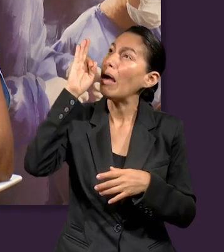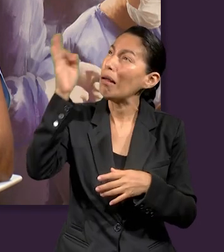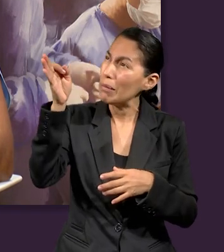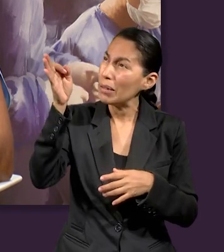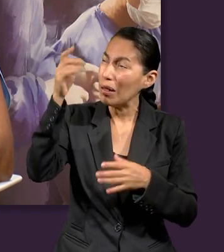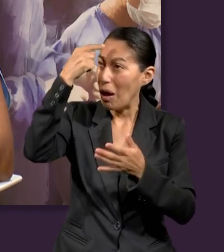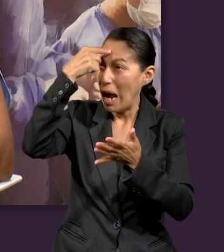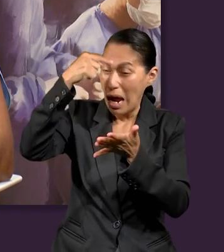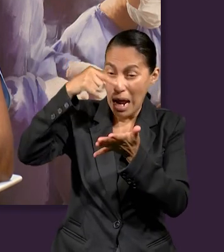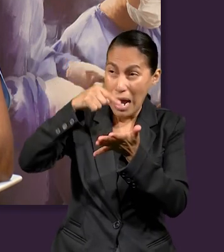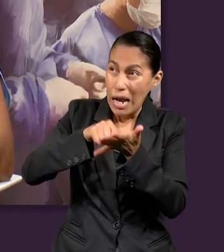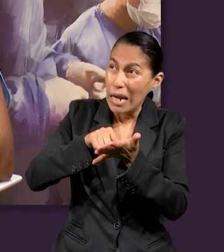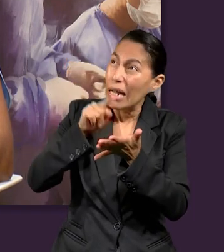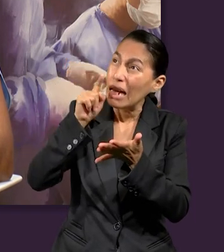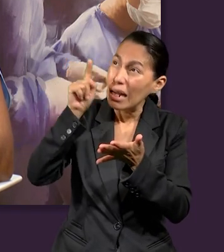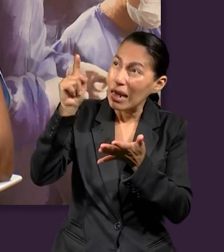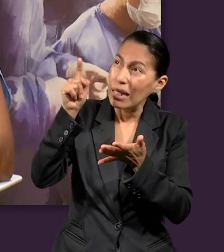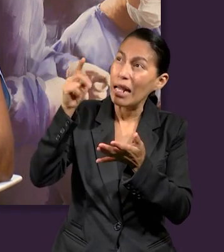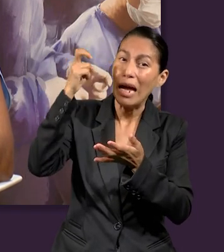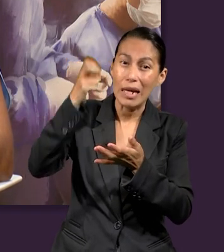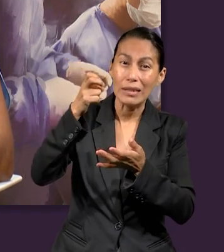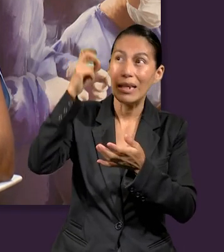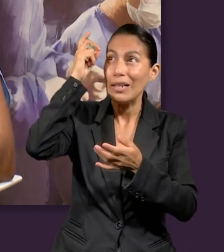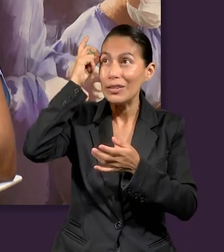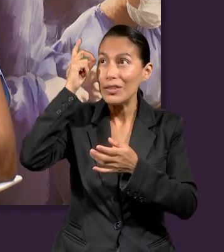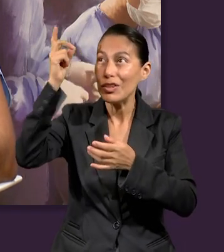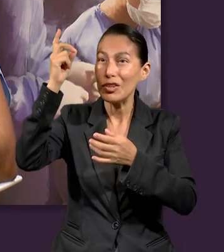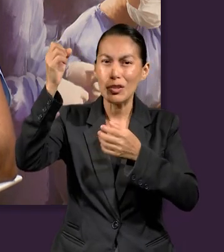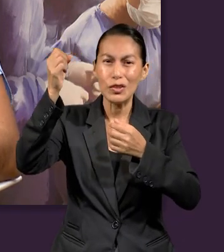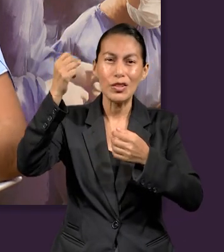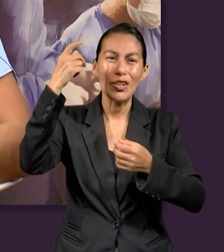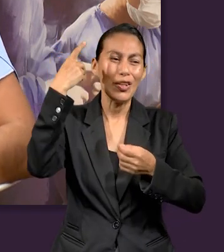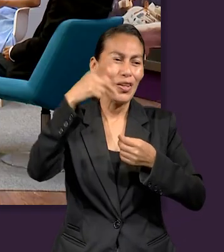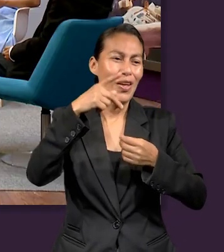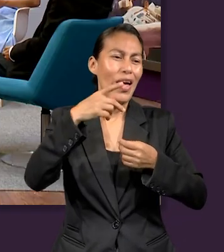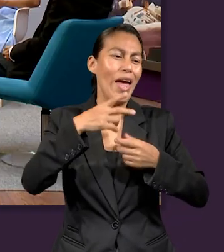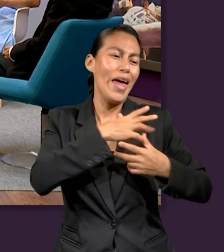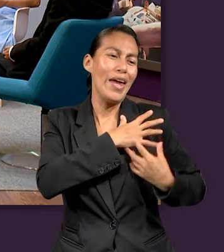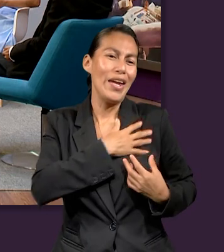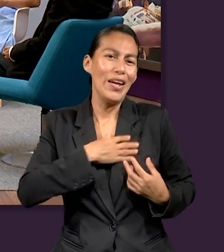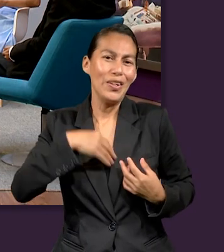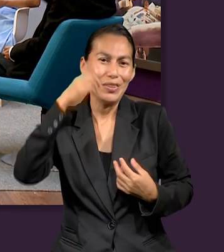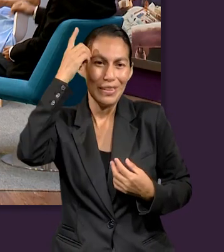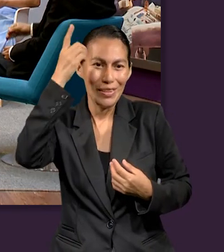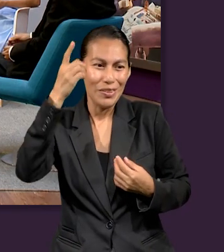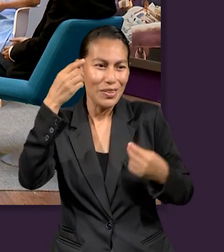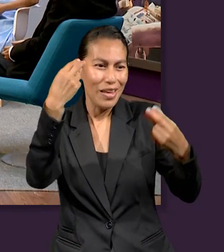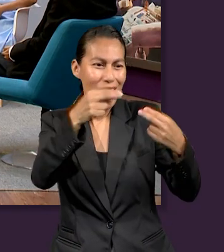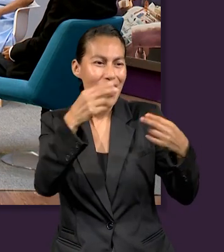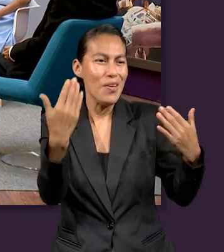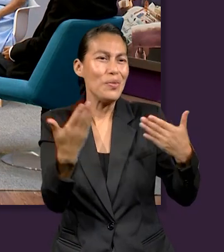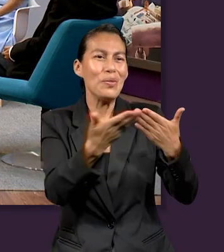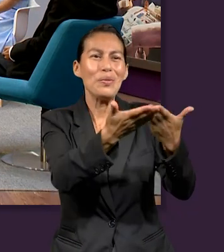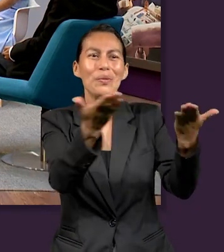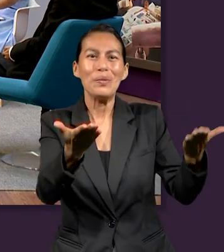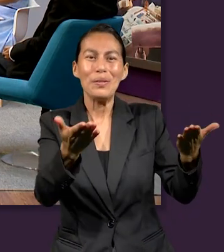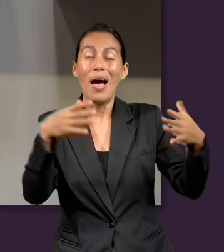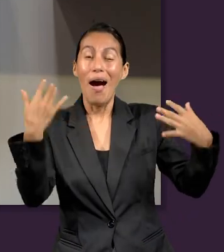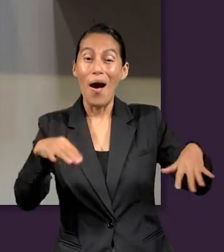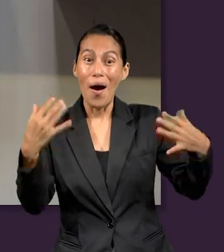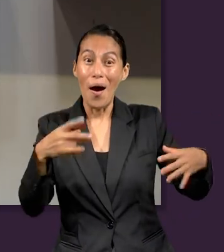les dio potestad de ser hechos hijos de Dios. Entonces, esa es la buena noticia. Claro.